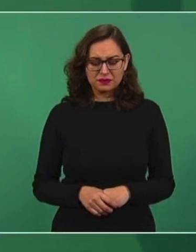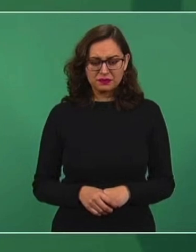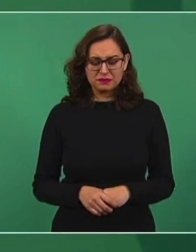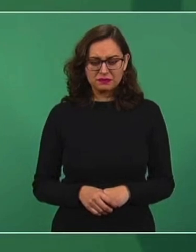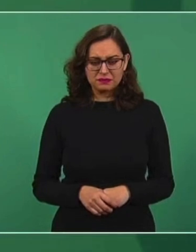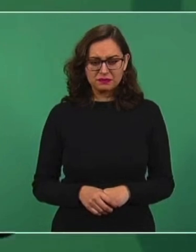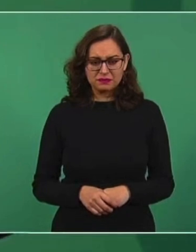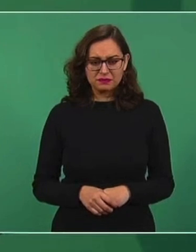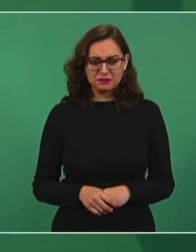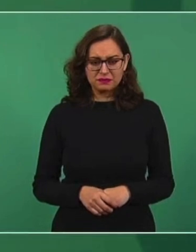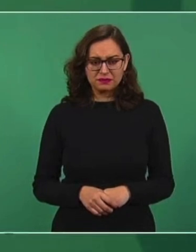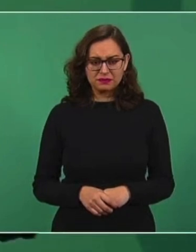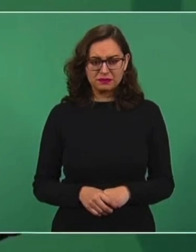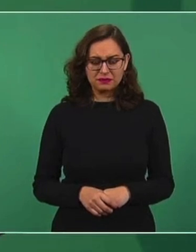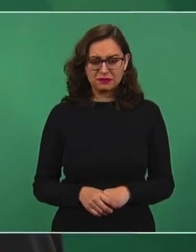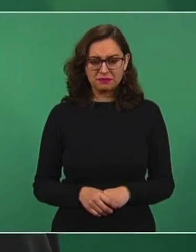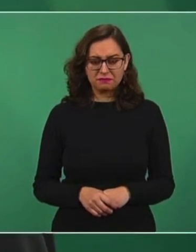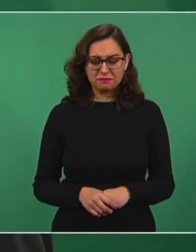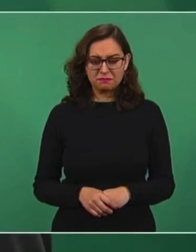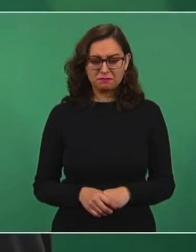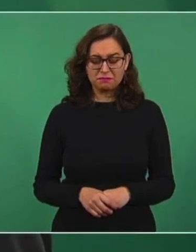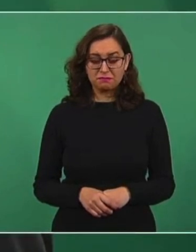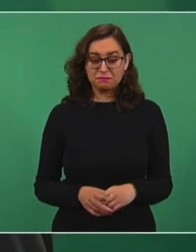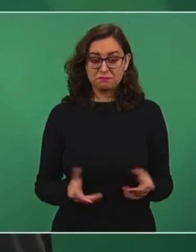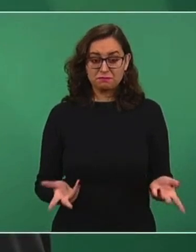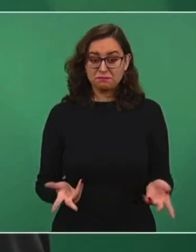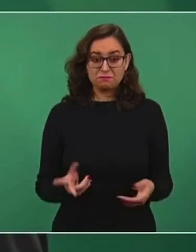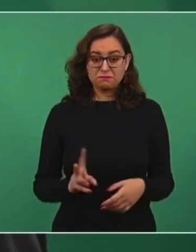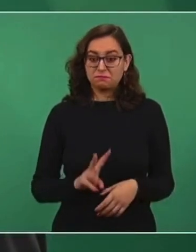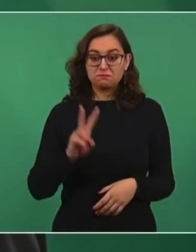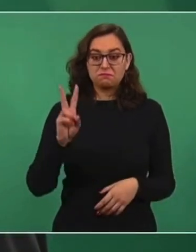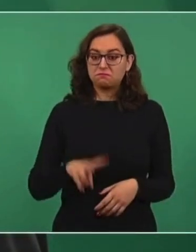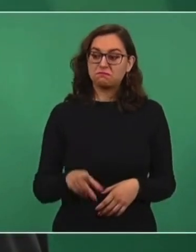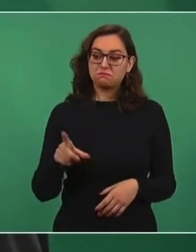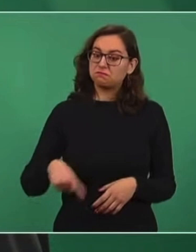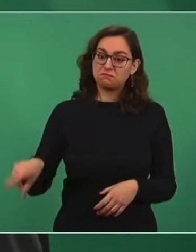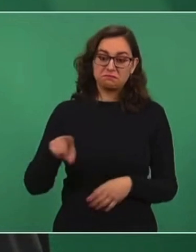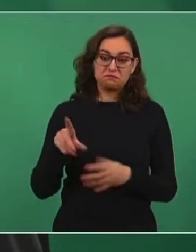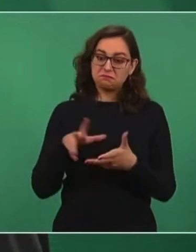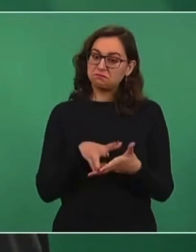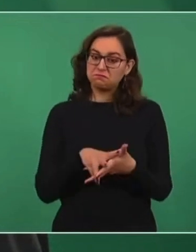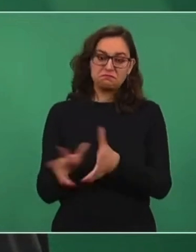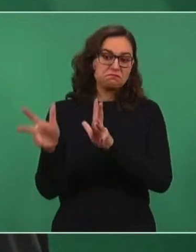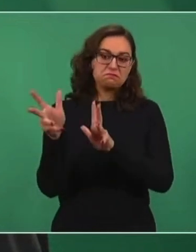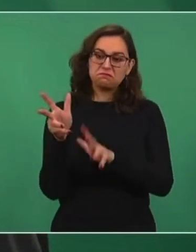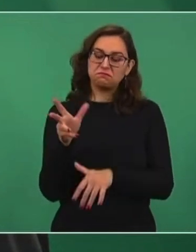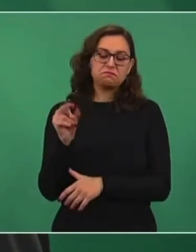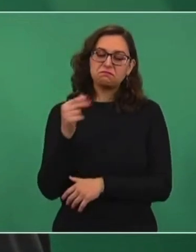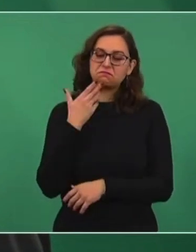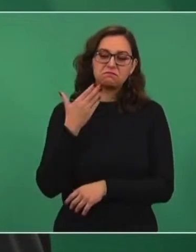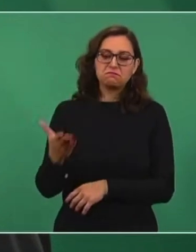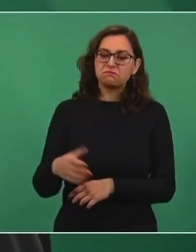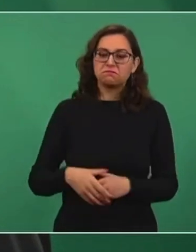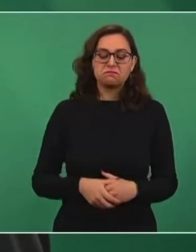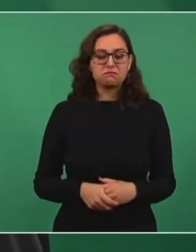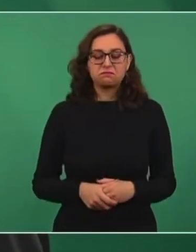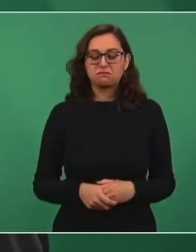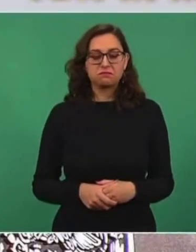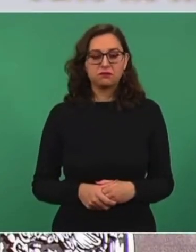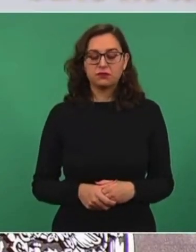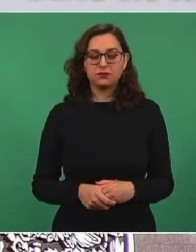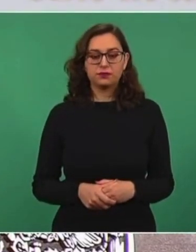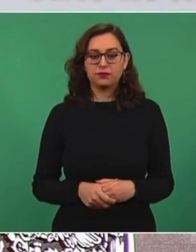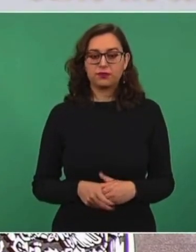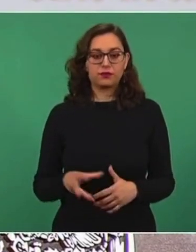No veo bien el que se use la violencia, no